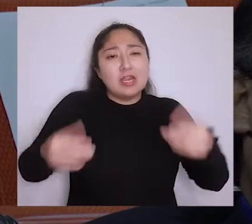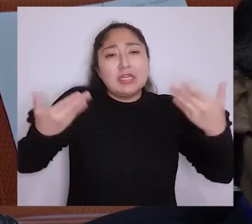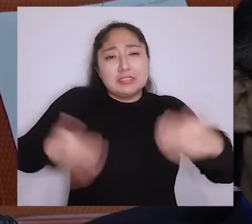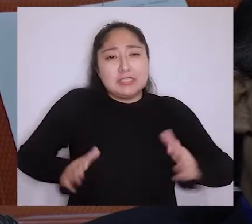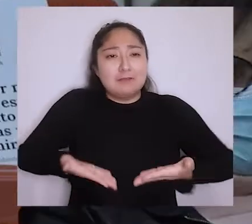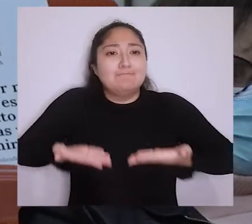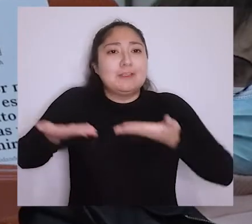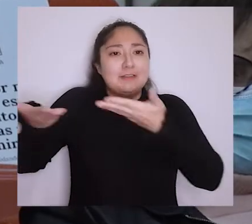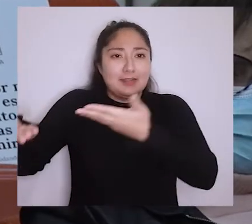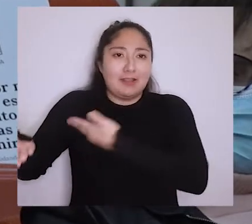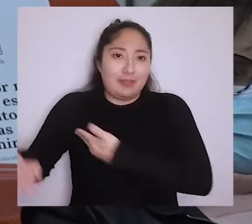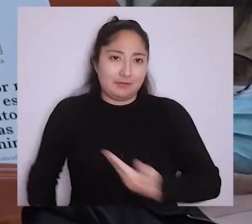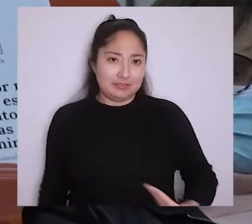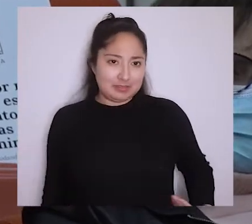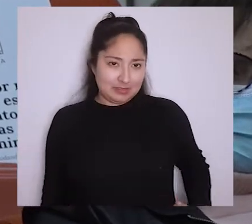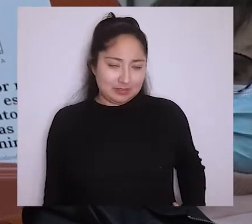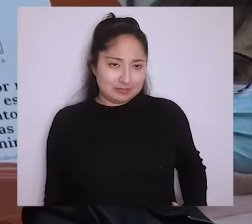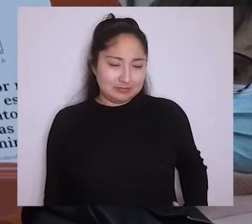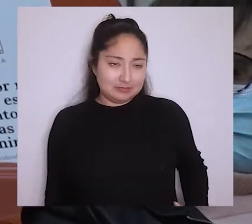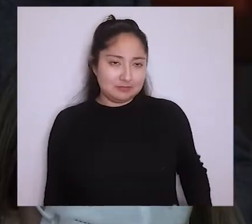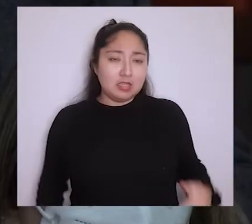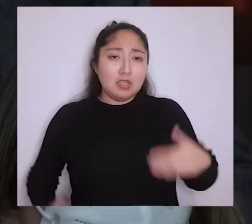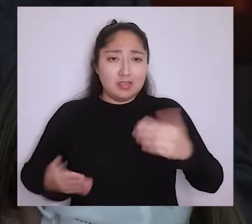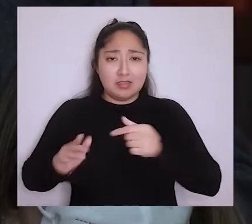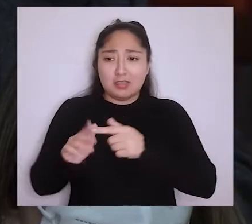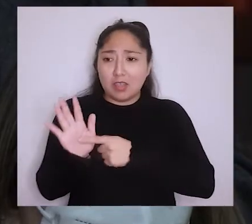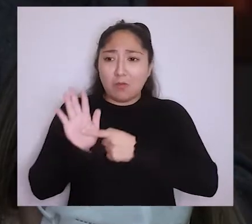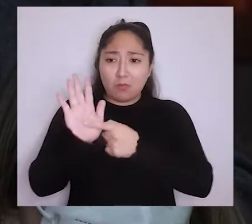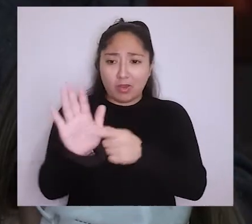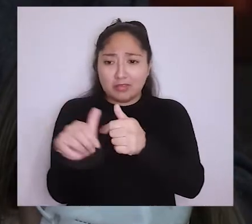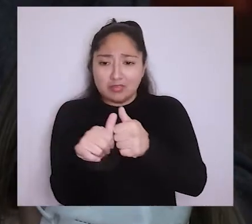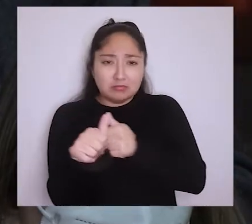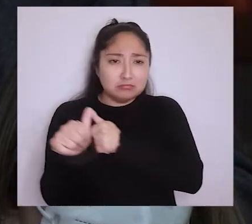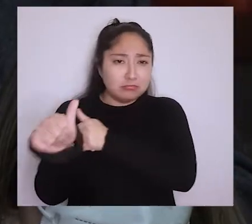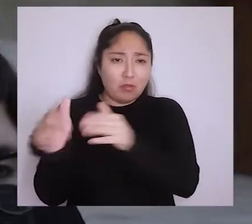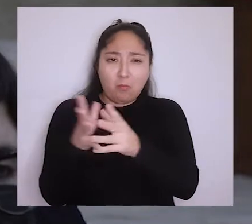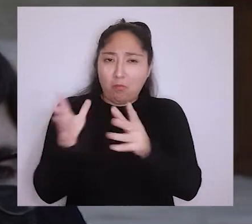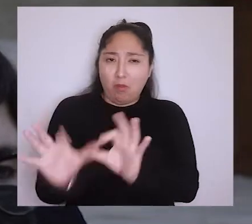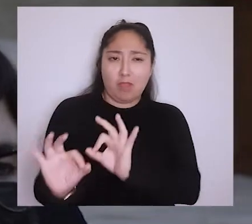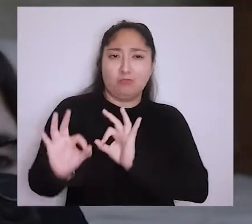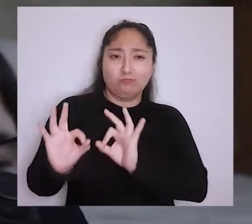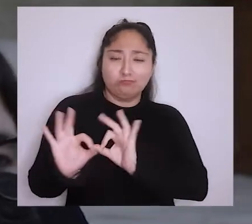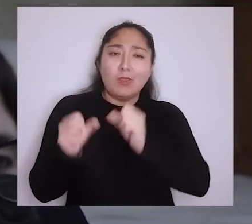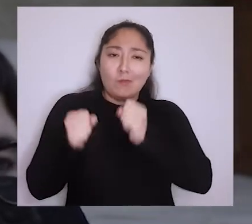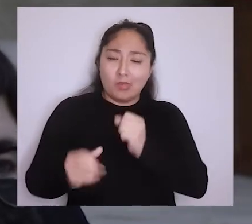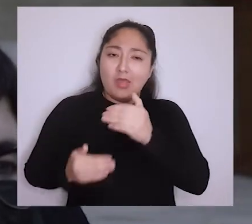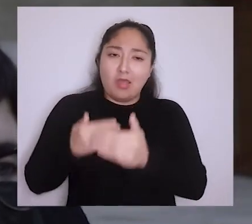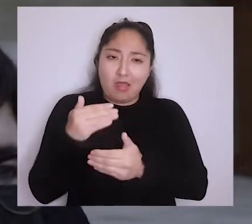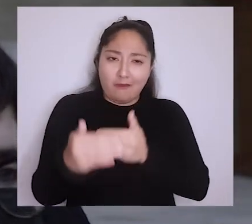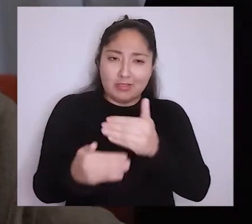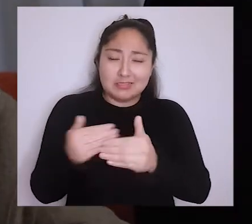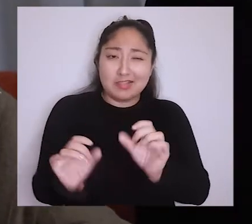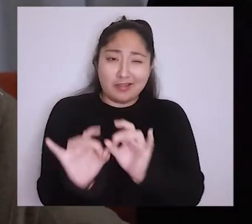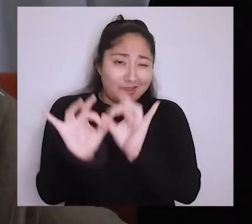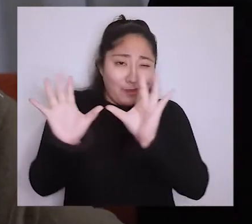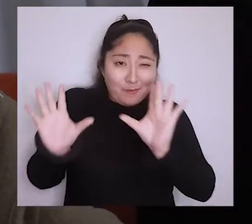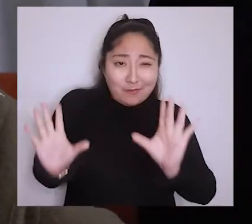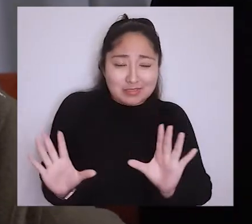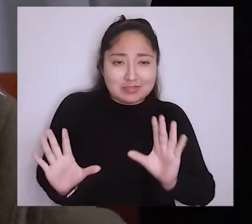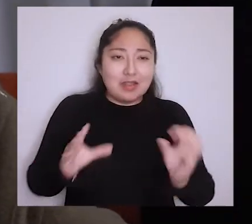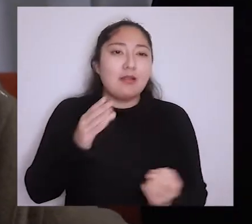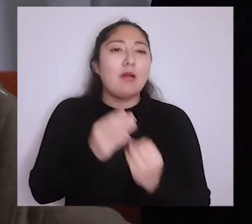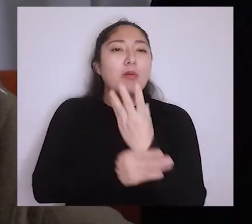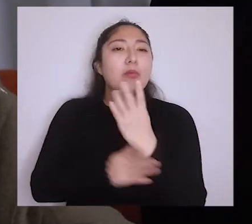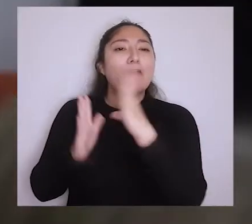fue recientemente entregada a Presidencia y que da orientaciones muy concretas para avanzar especialmente